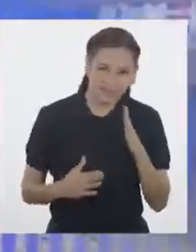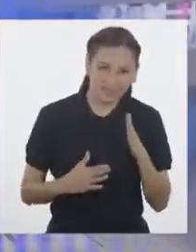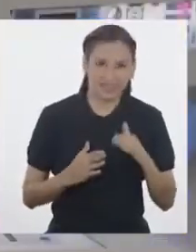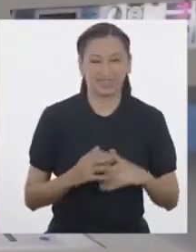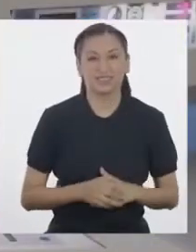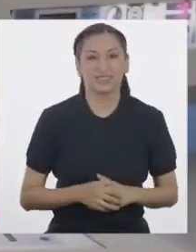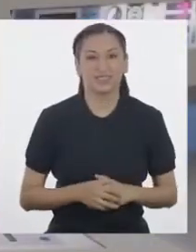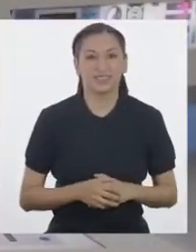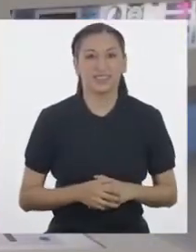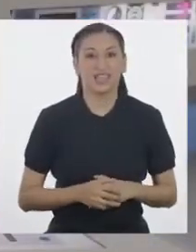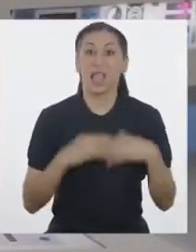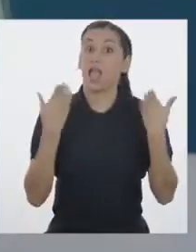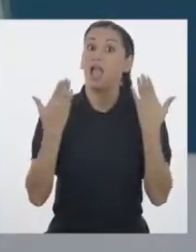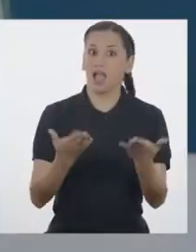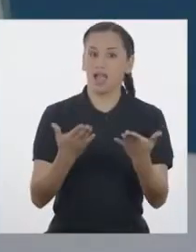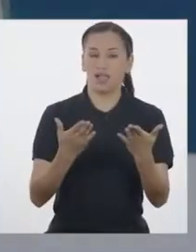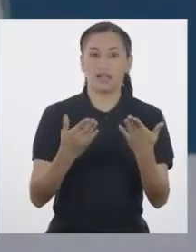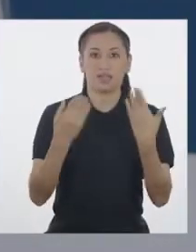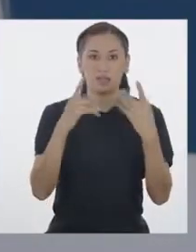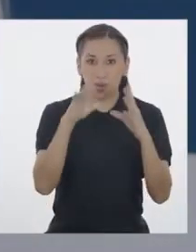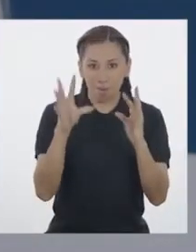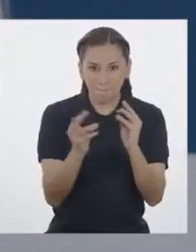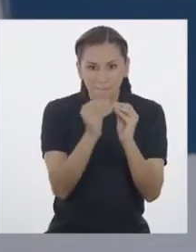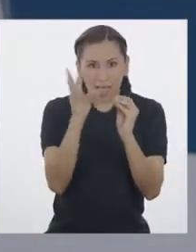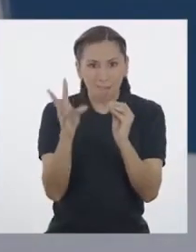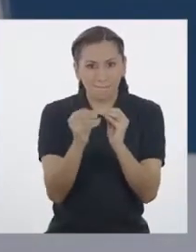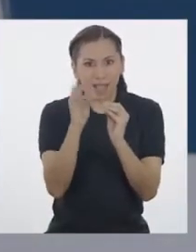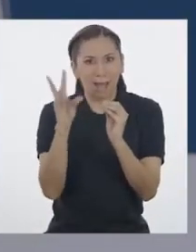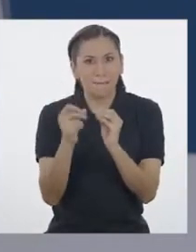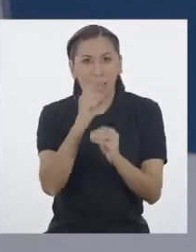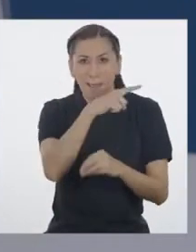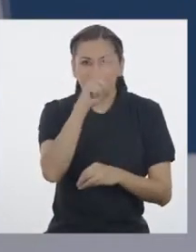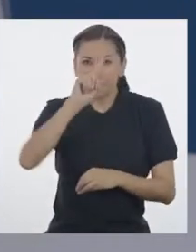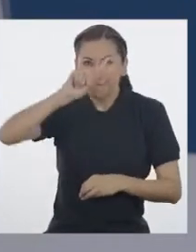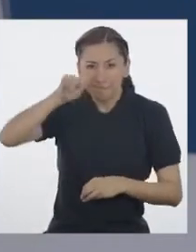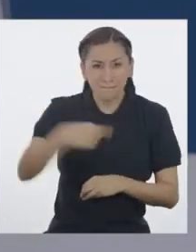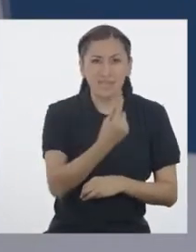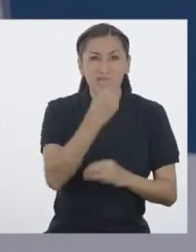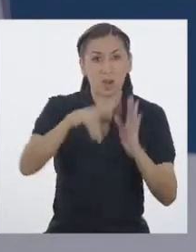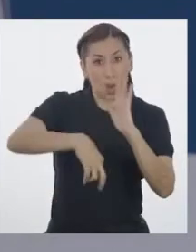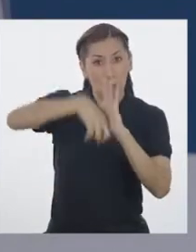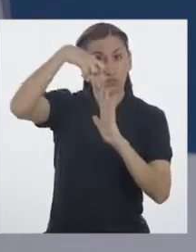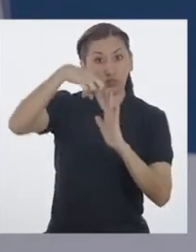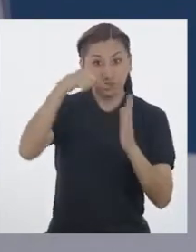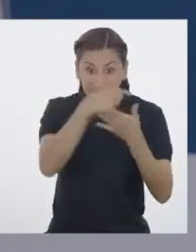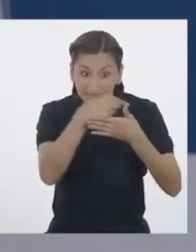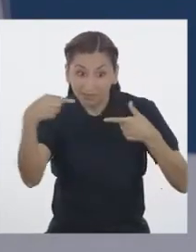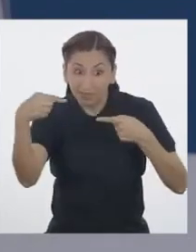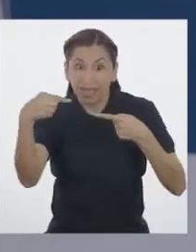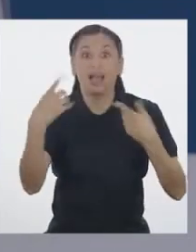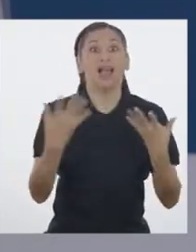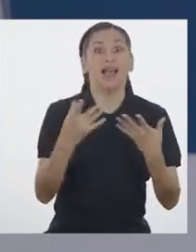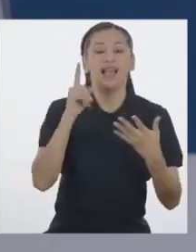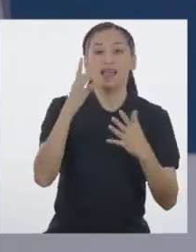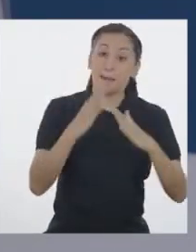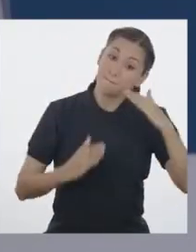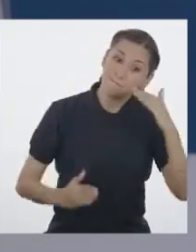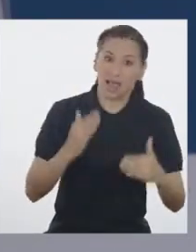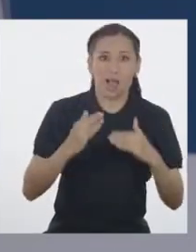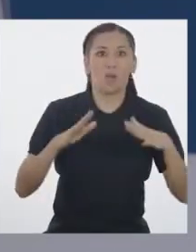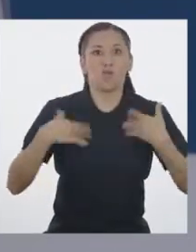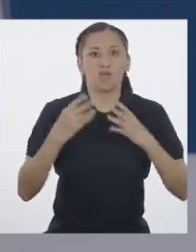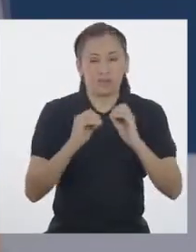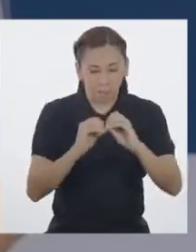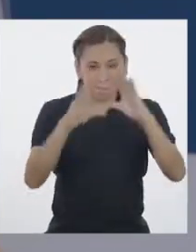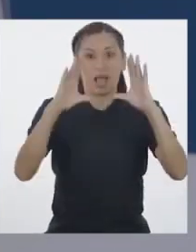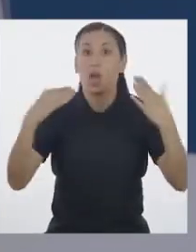Y si logramos acumular mil puntos al final de la semana, Macabot logrará